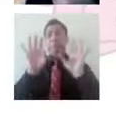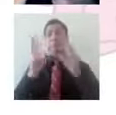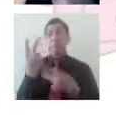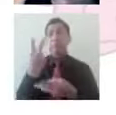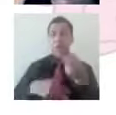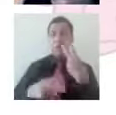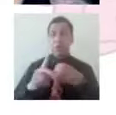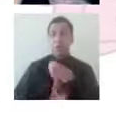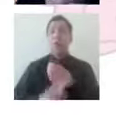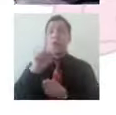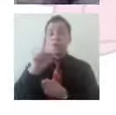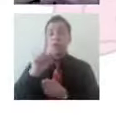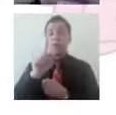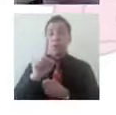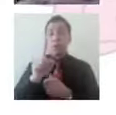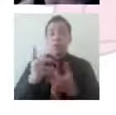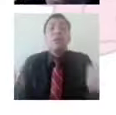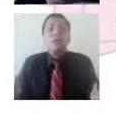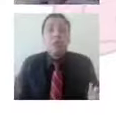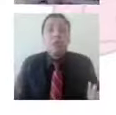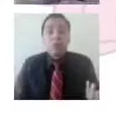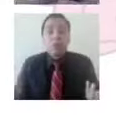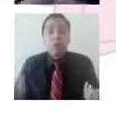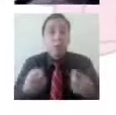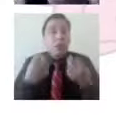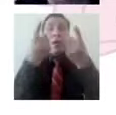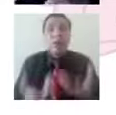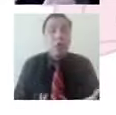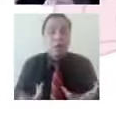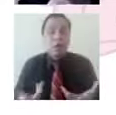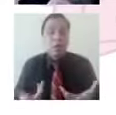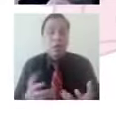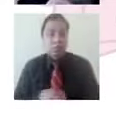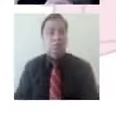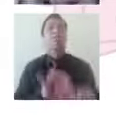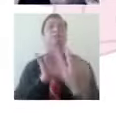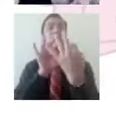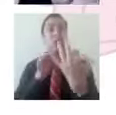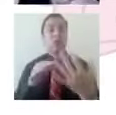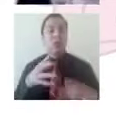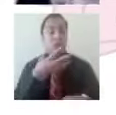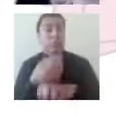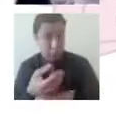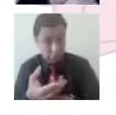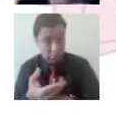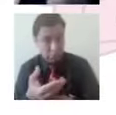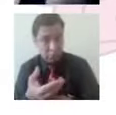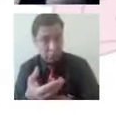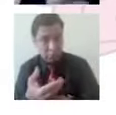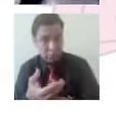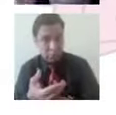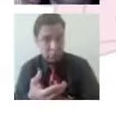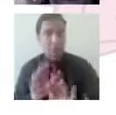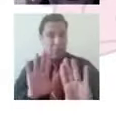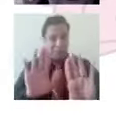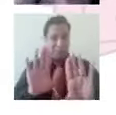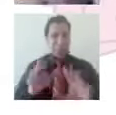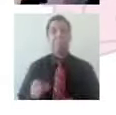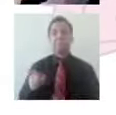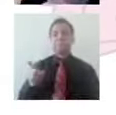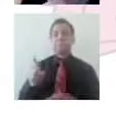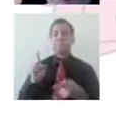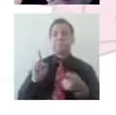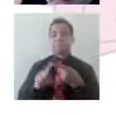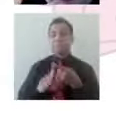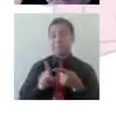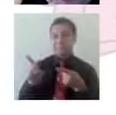opciones? ¿Cómo lo haces? ¿Cómo lo enfrentas? ¿Cómo lo resuelves? Pues bueno, podemos lograr comprender que puede haber